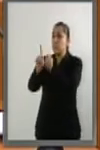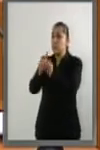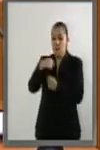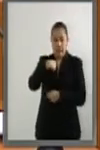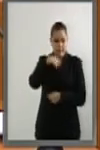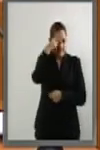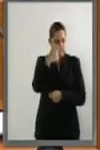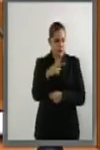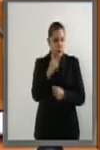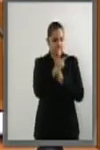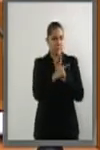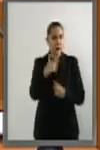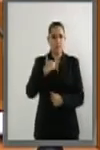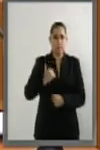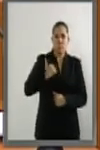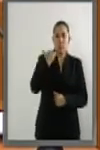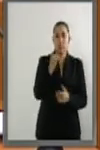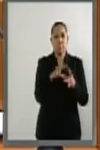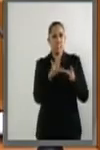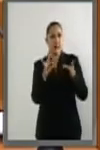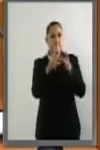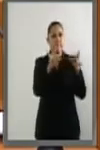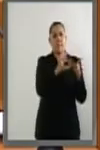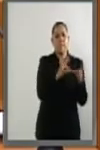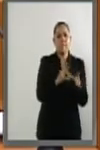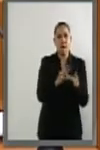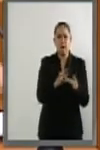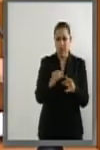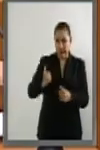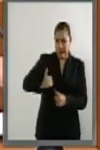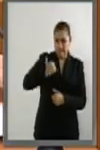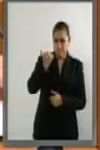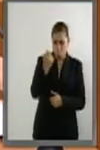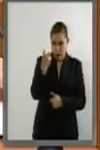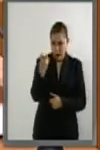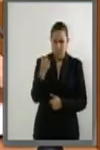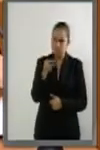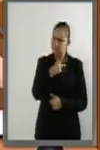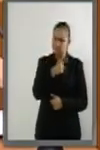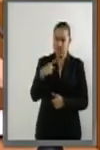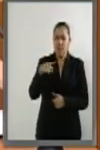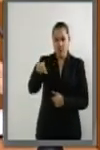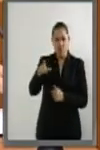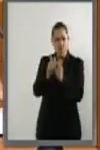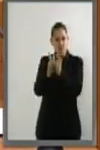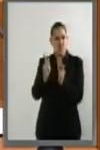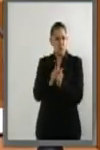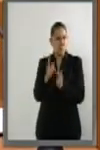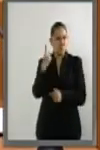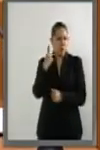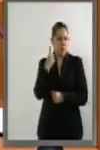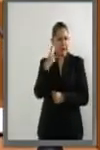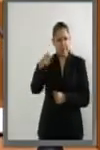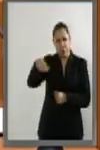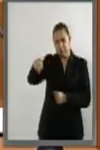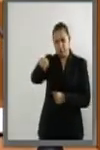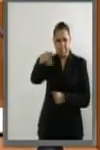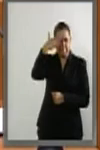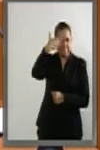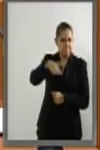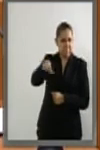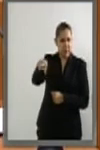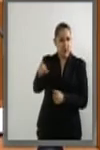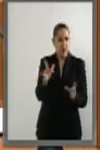Por ahí anda un líder de un país, de un líder de un partido, buscando hacer amarres con actores políticos de otros